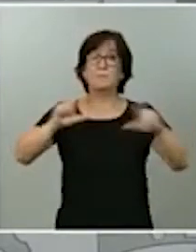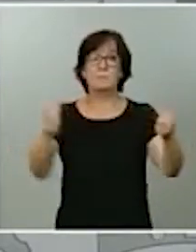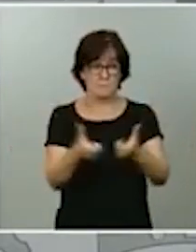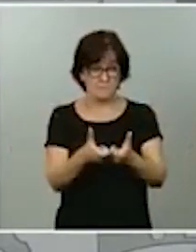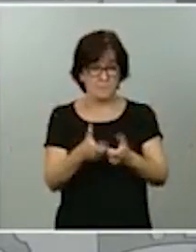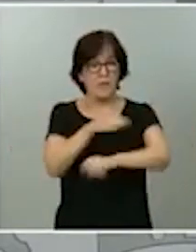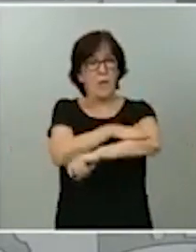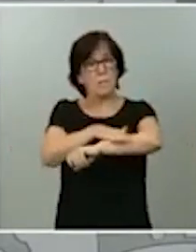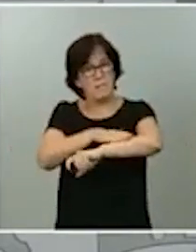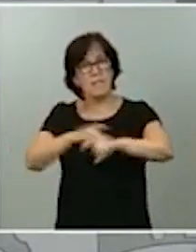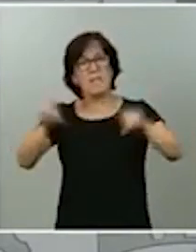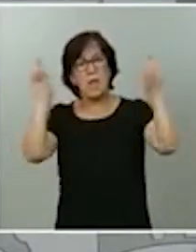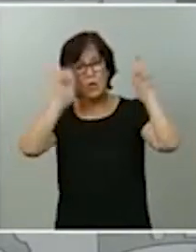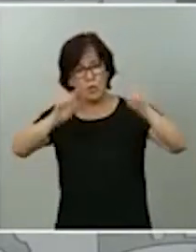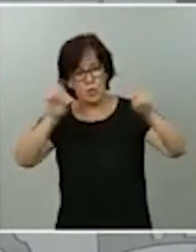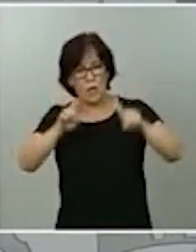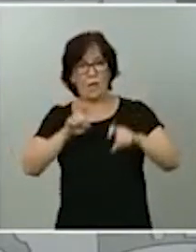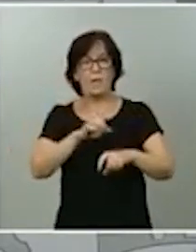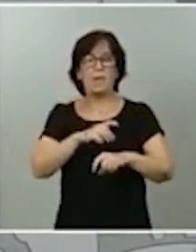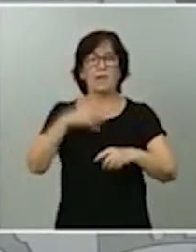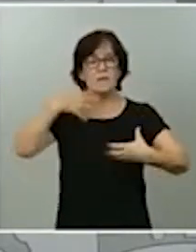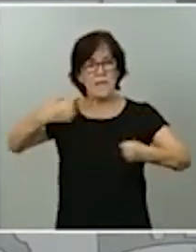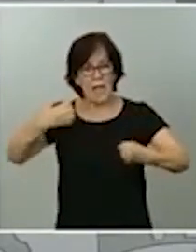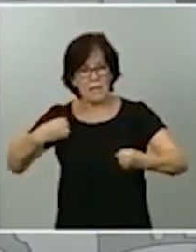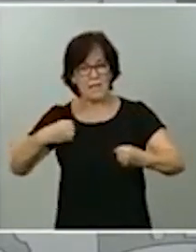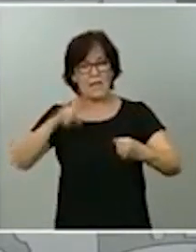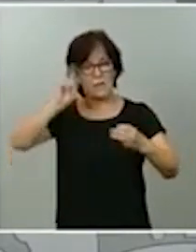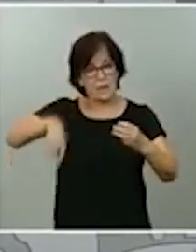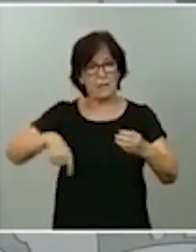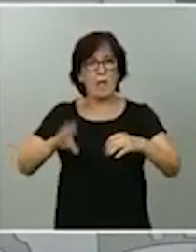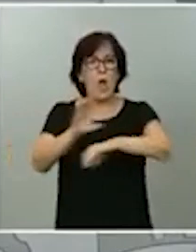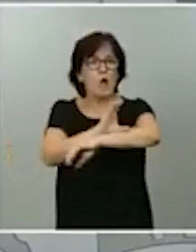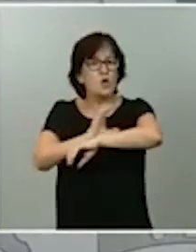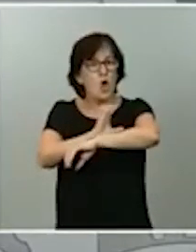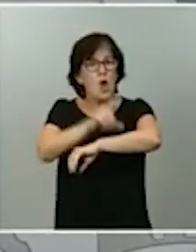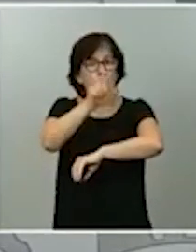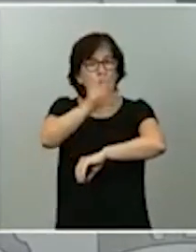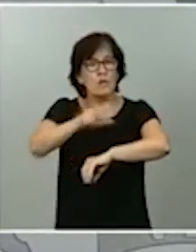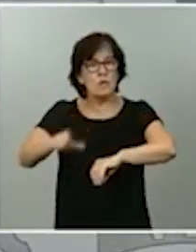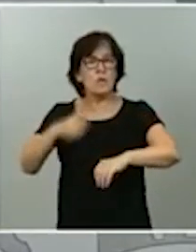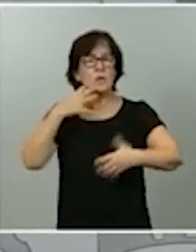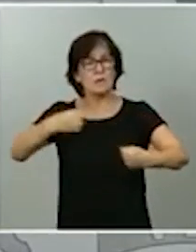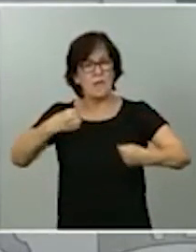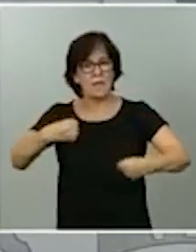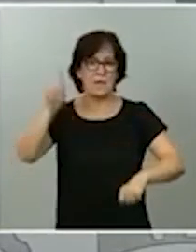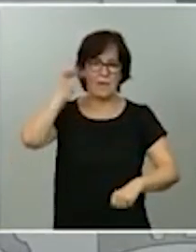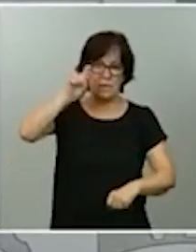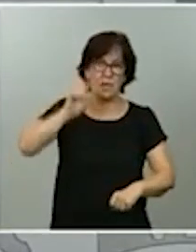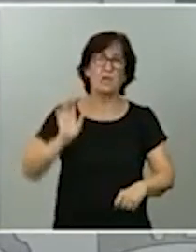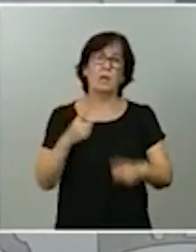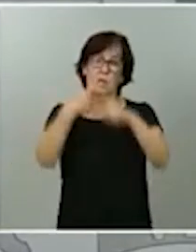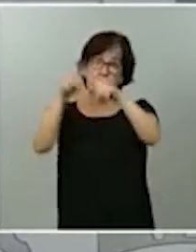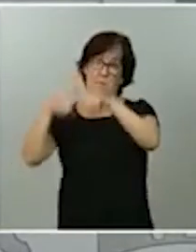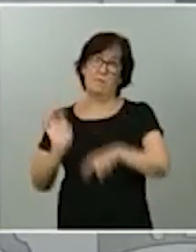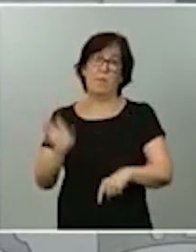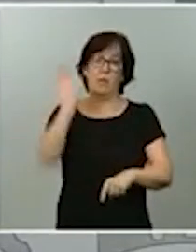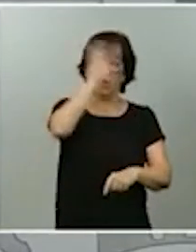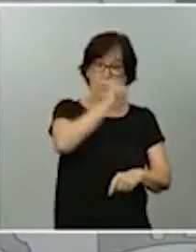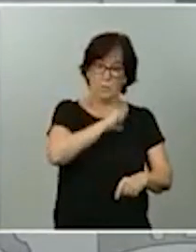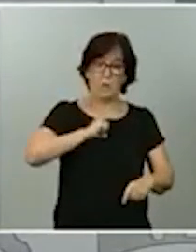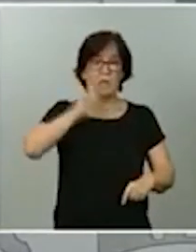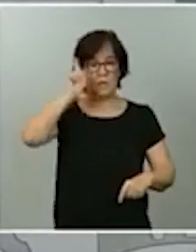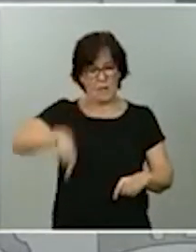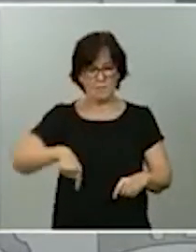de Educación, el Ministerio de Sanidad, también con los consejeros de Sanidad y de Educación de las distintas comunidades autónomas. También va a asistir